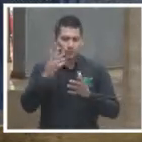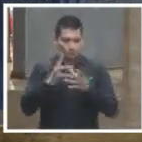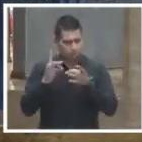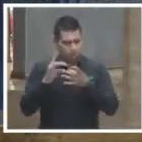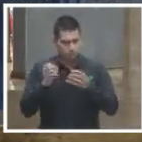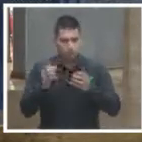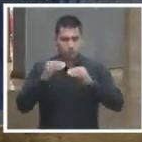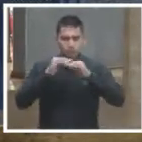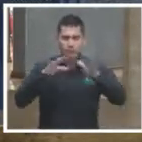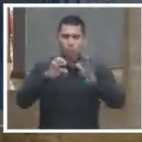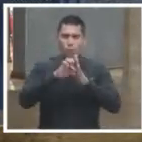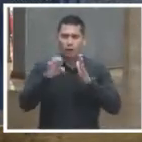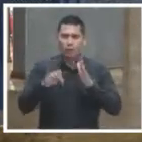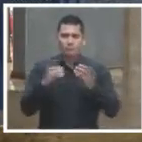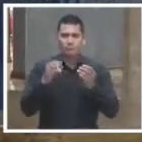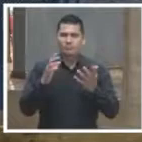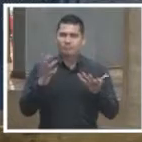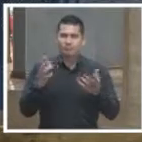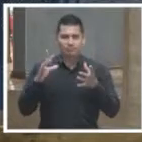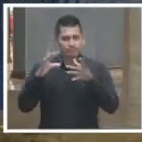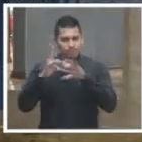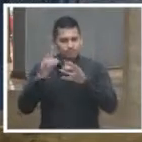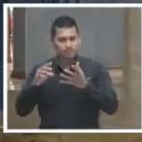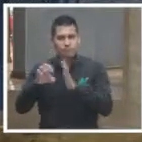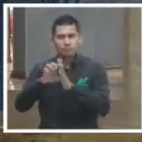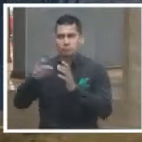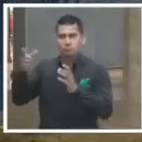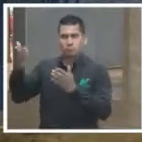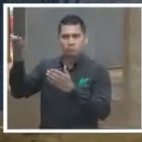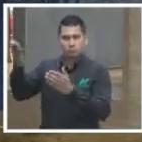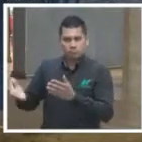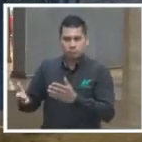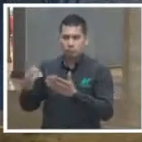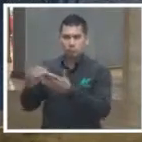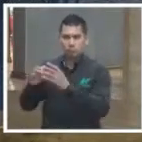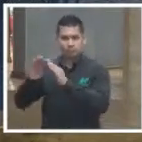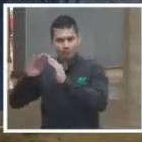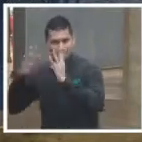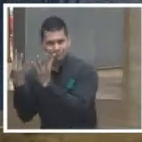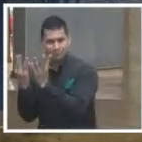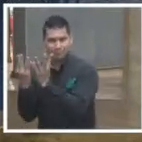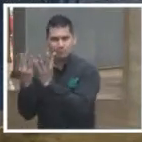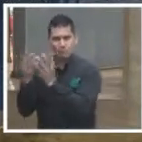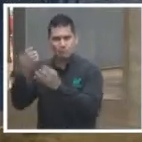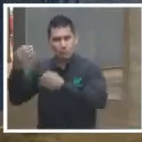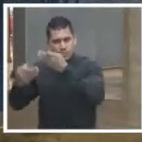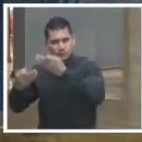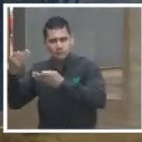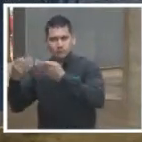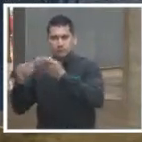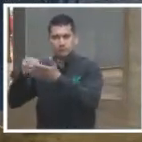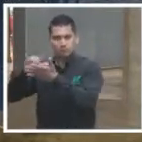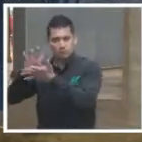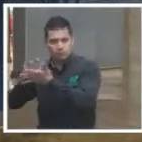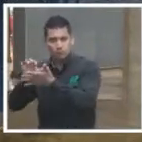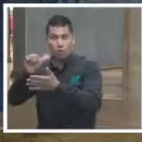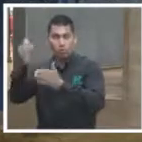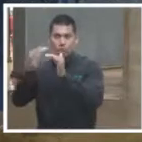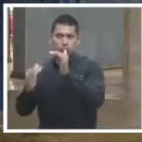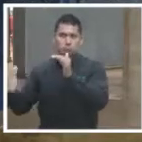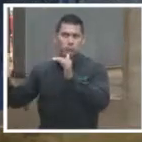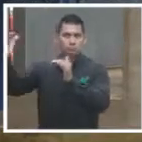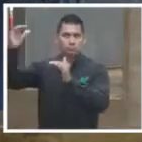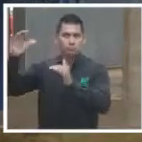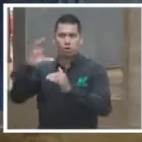tener sobre los tribunales y las decisiones de los tribunales, aunque va a ser un caso de la Suprema Corte, pero está muy